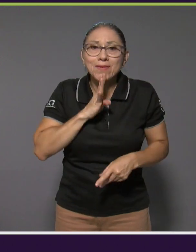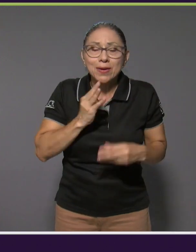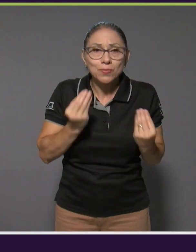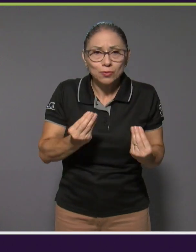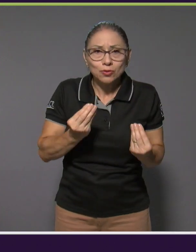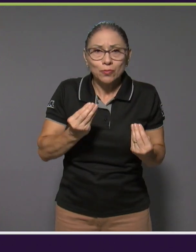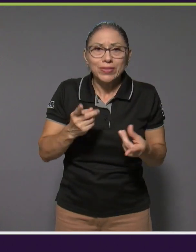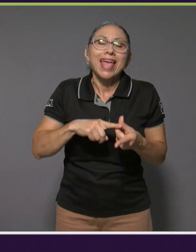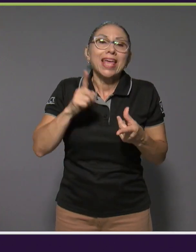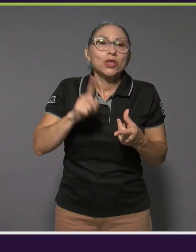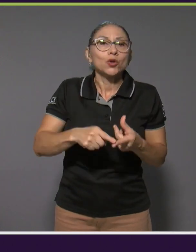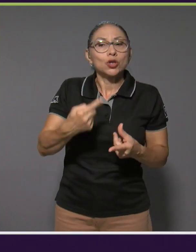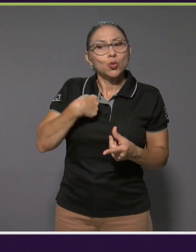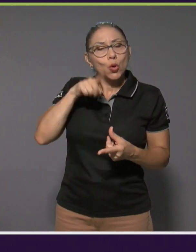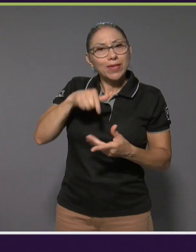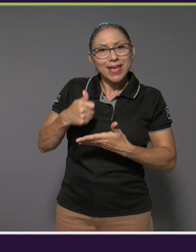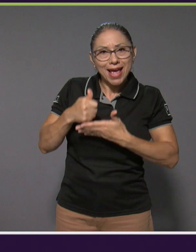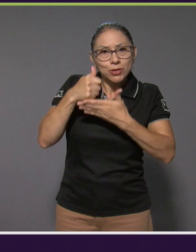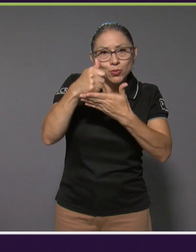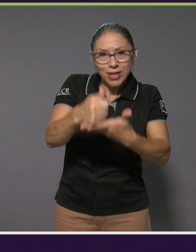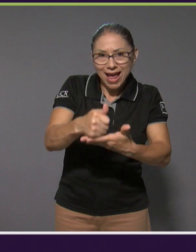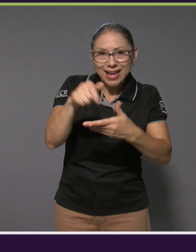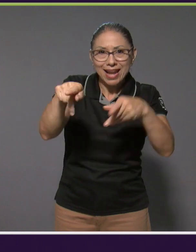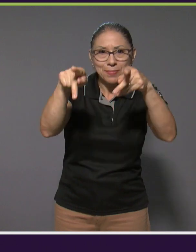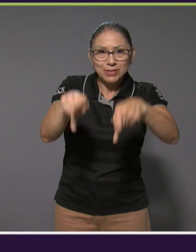Entonces, hay que ayudar a esa persona.